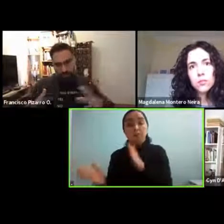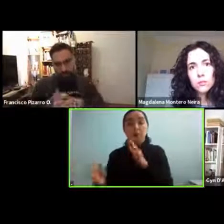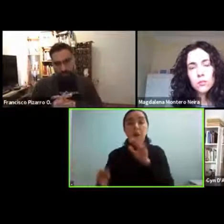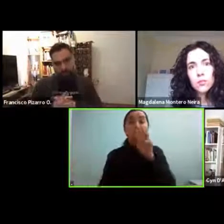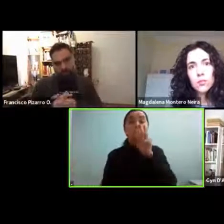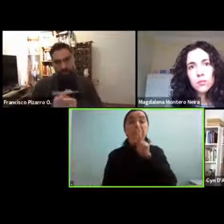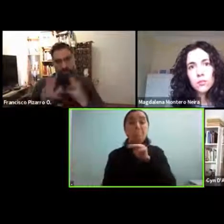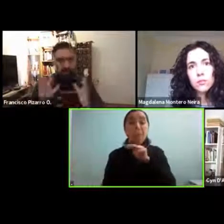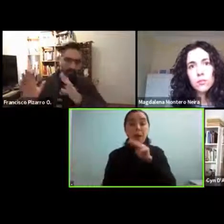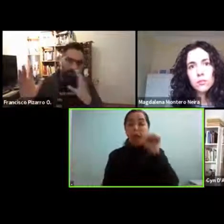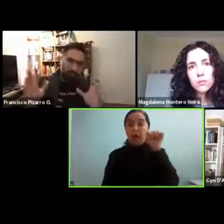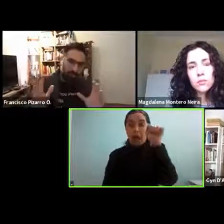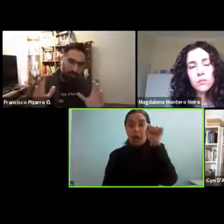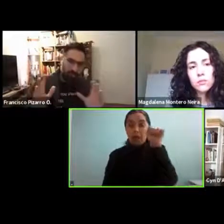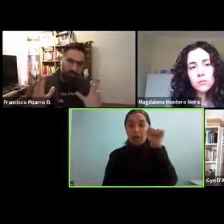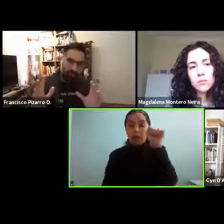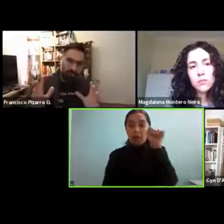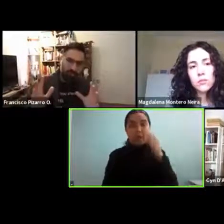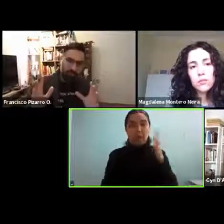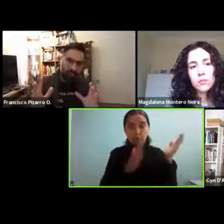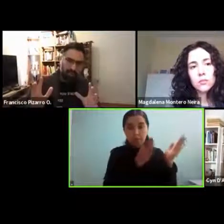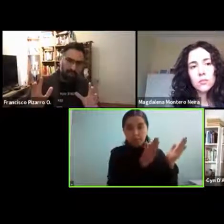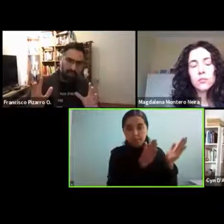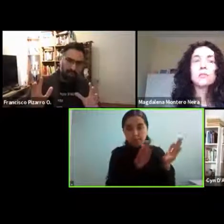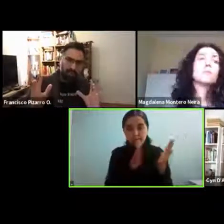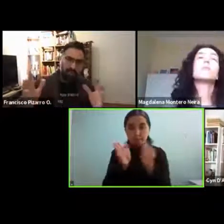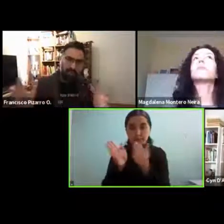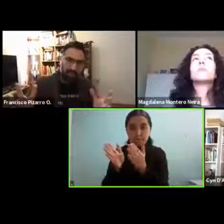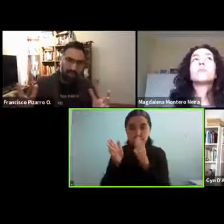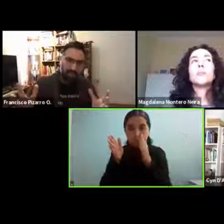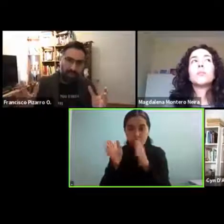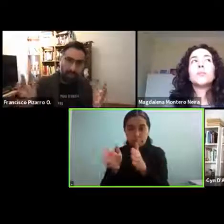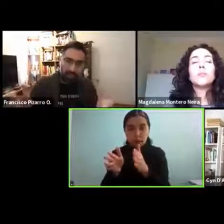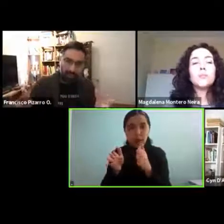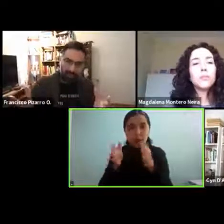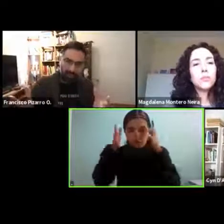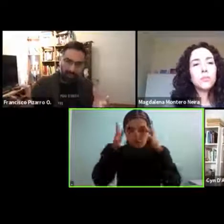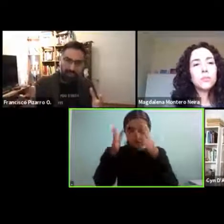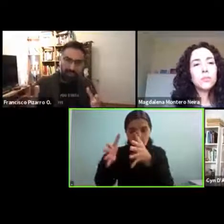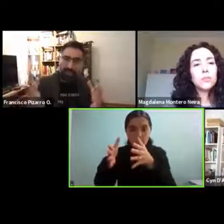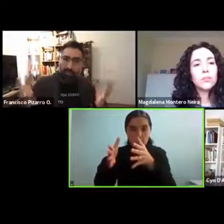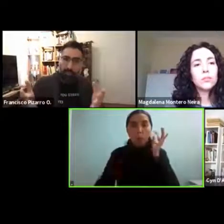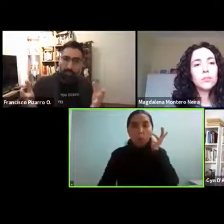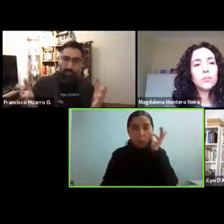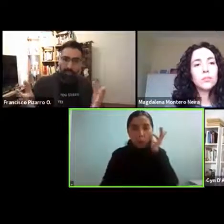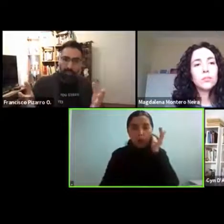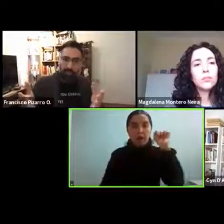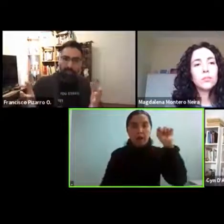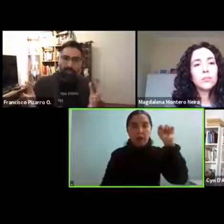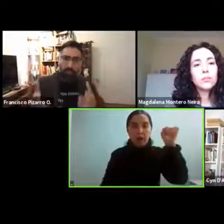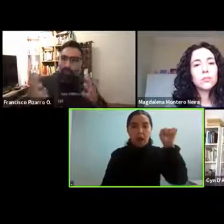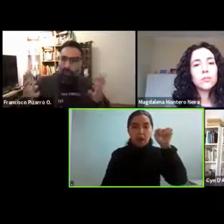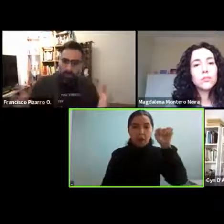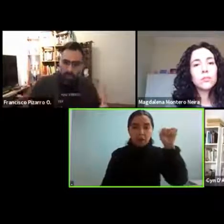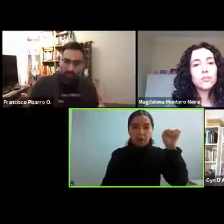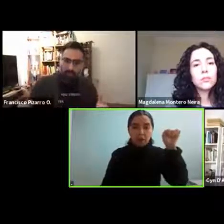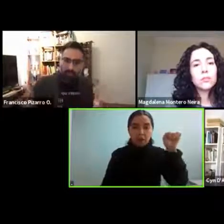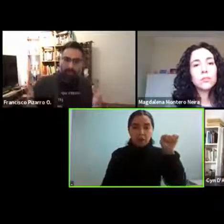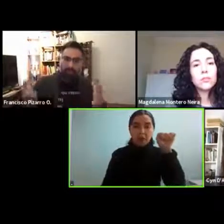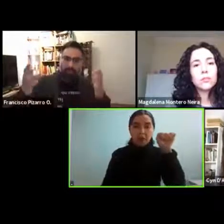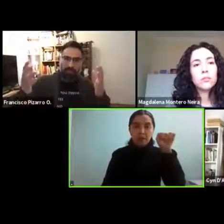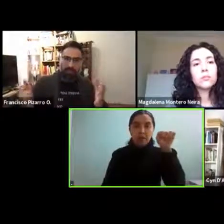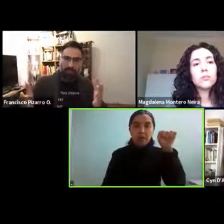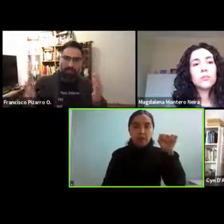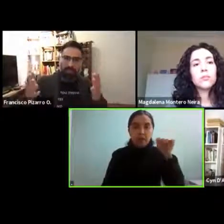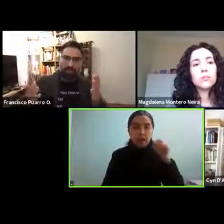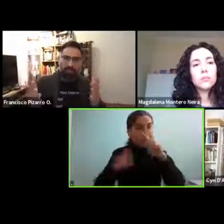convierte o nos desvía un poco la conversación al enfoque de qué pasa con las mujeres autistas que es tan poco estudiado el